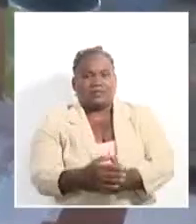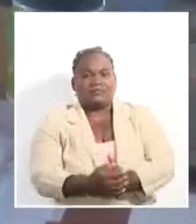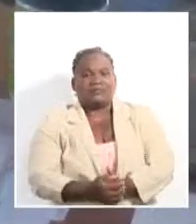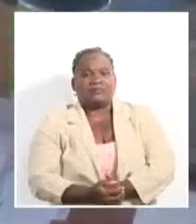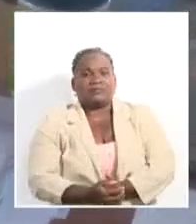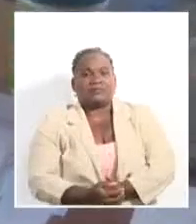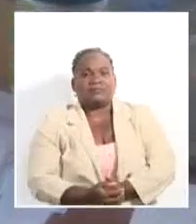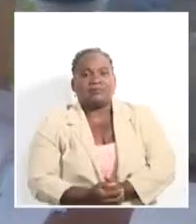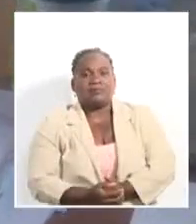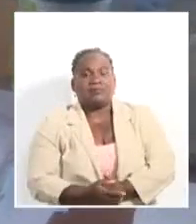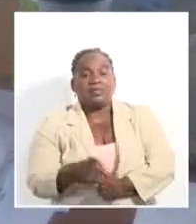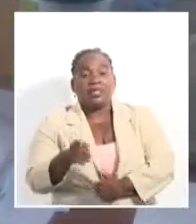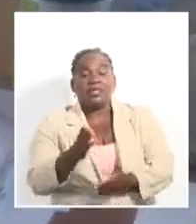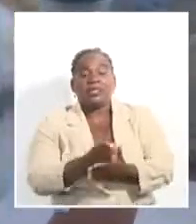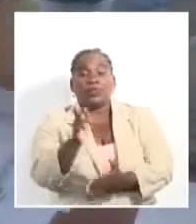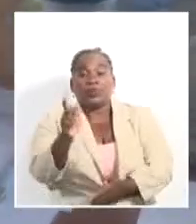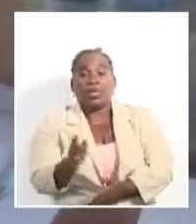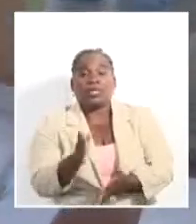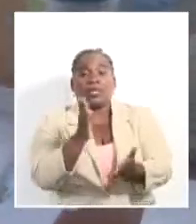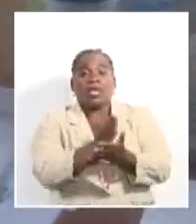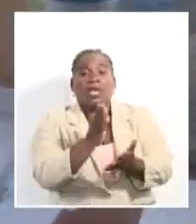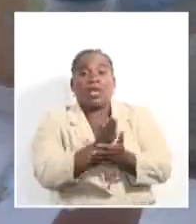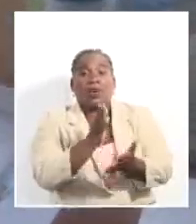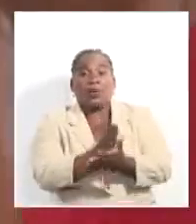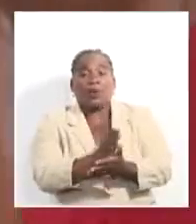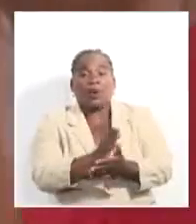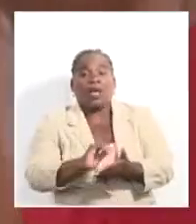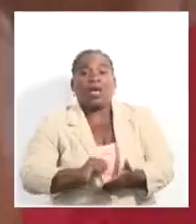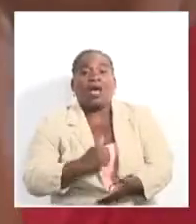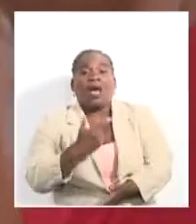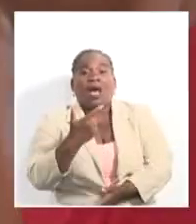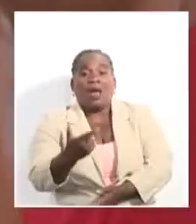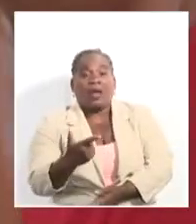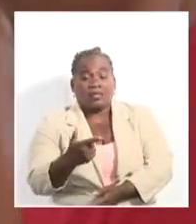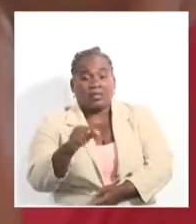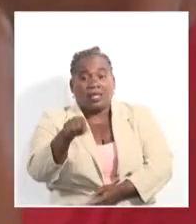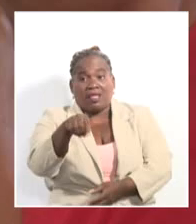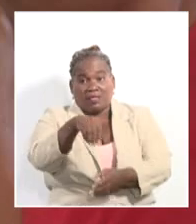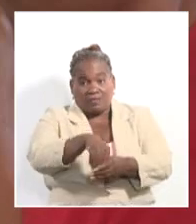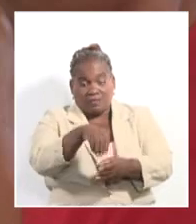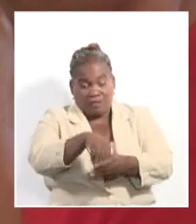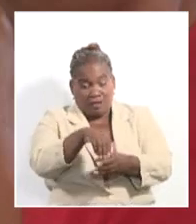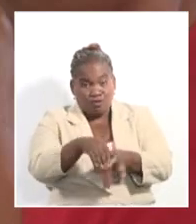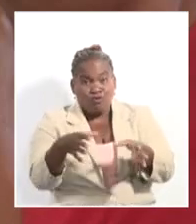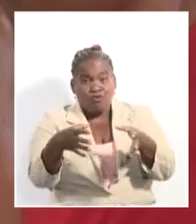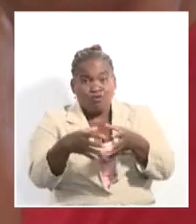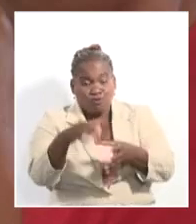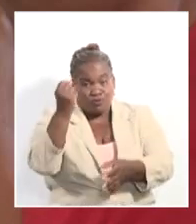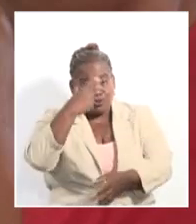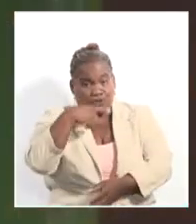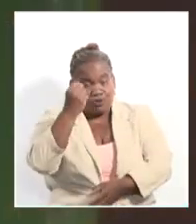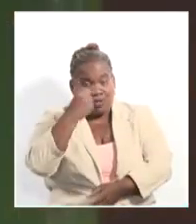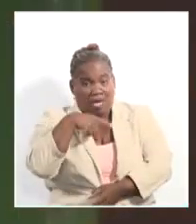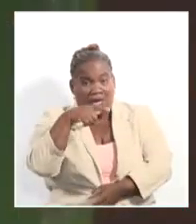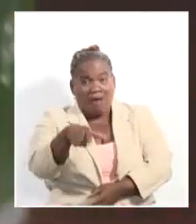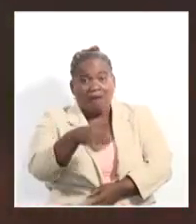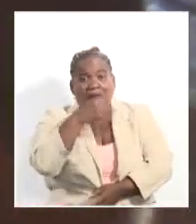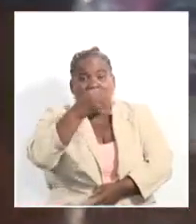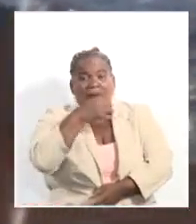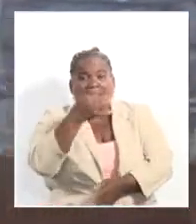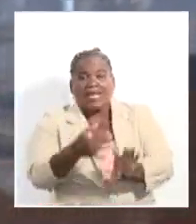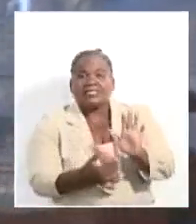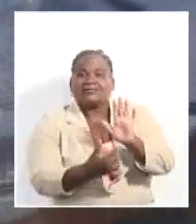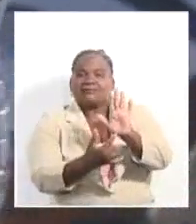20 Aniversario y alumnos de la Escuela Elemental de Arte Ñola Sainz Sainz forman parte del elenco avileño que expondrá su quehacer junto a los artistas de